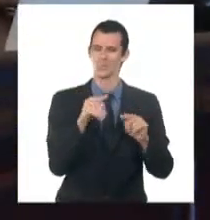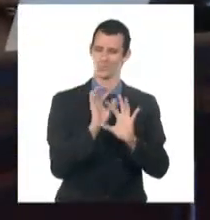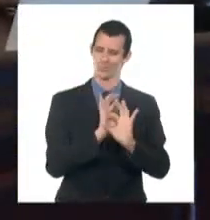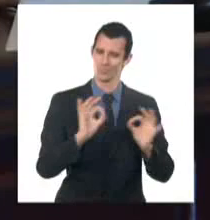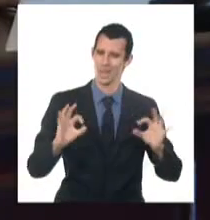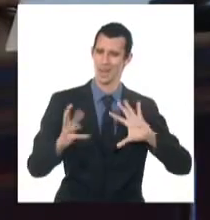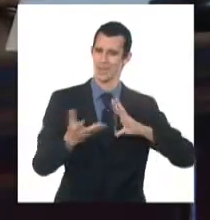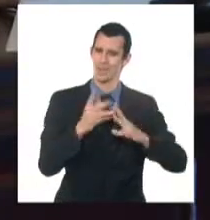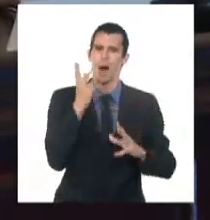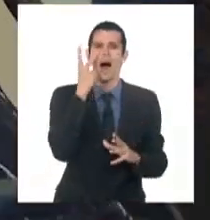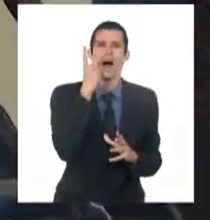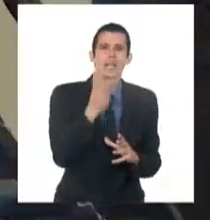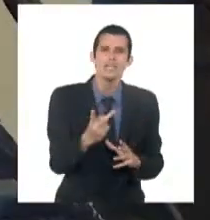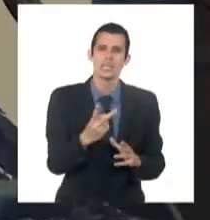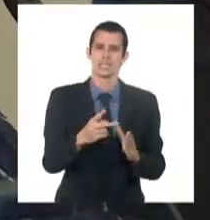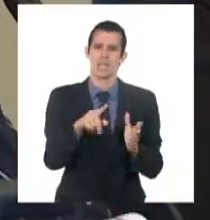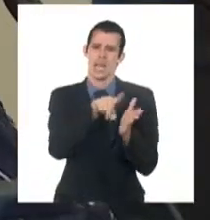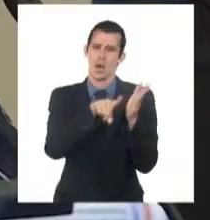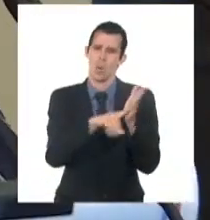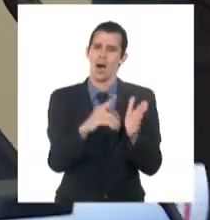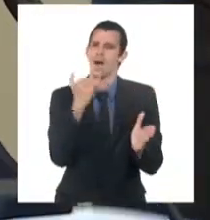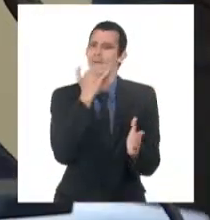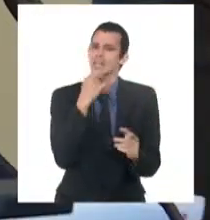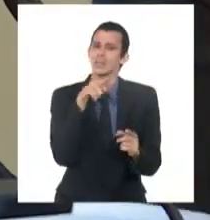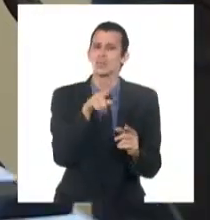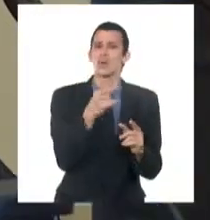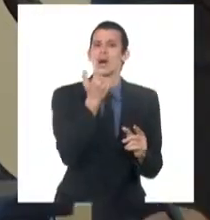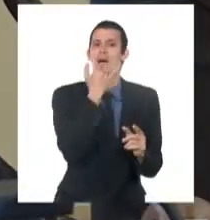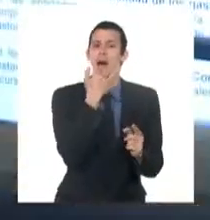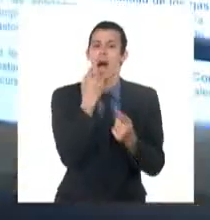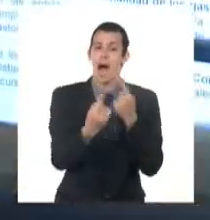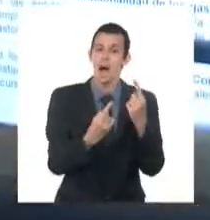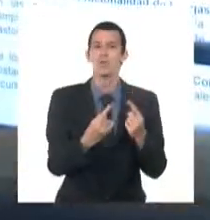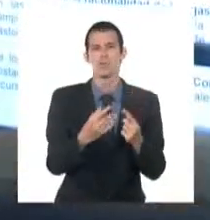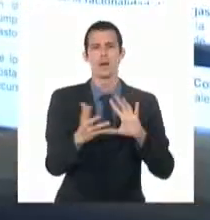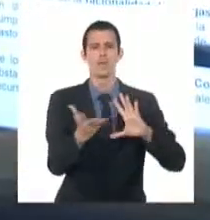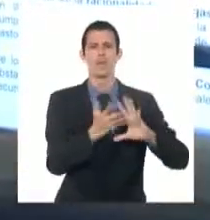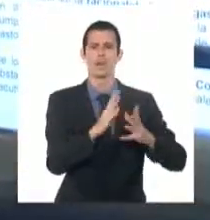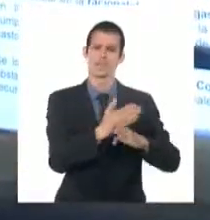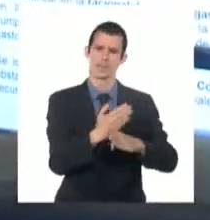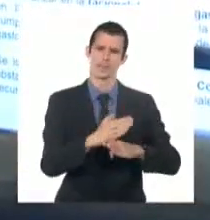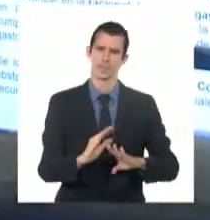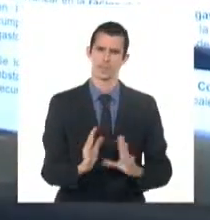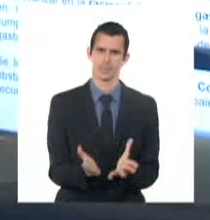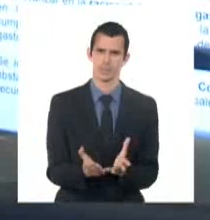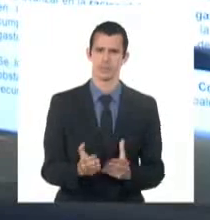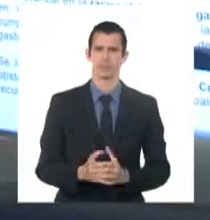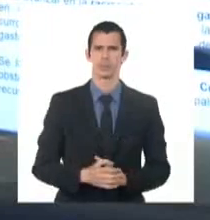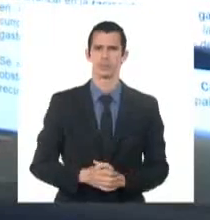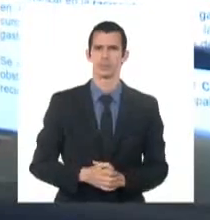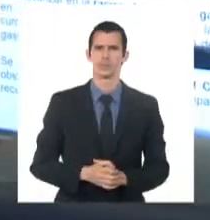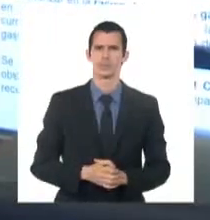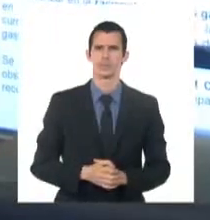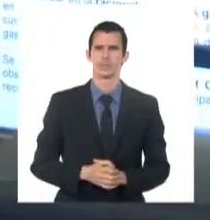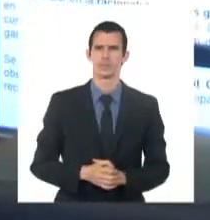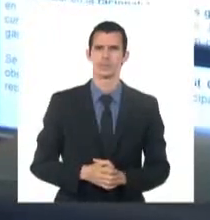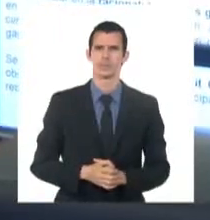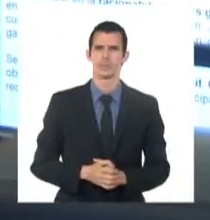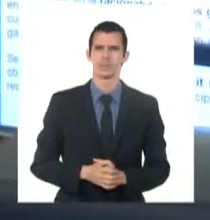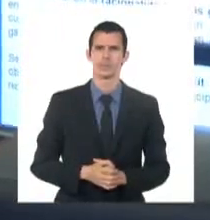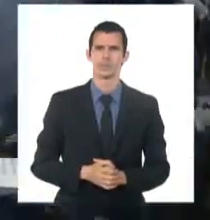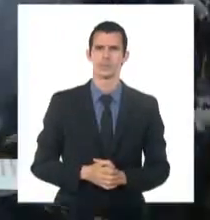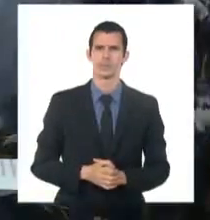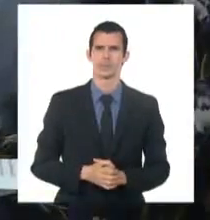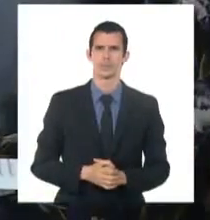de la reunión del Consejo de Estado, la gobernadora de Gran Mayanetsi, Terry Gutiérrez, tuvo a su cargo la presentación del cumplimiento del